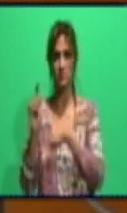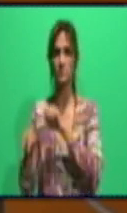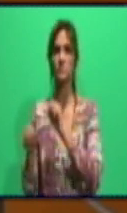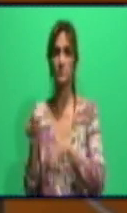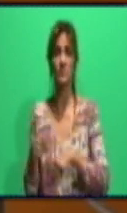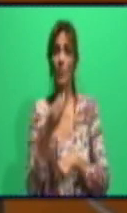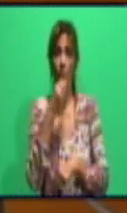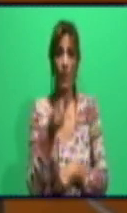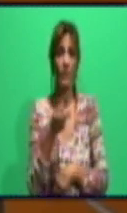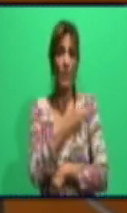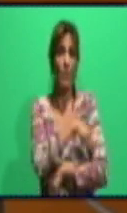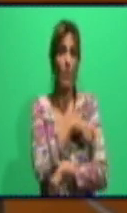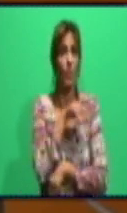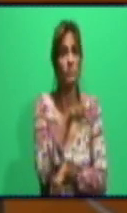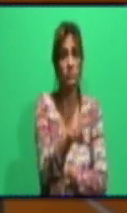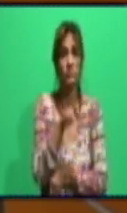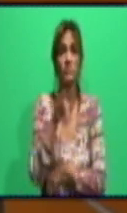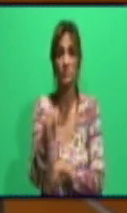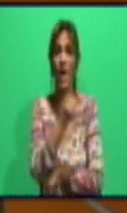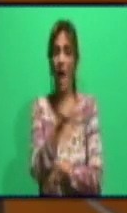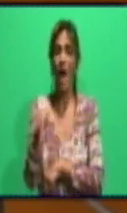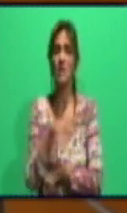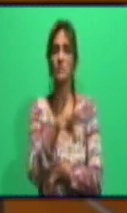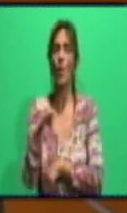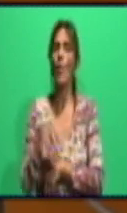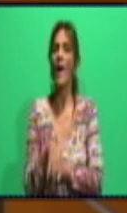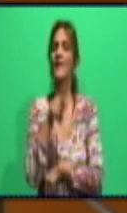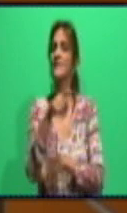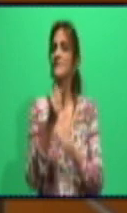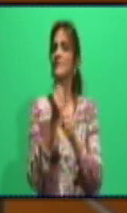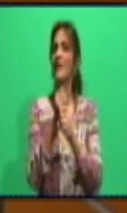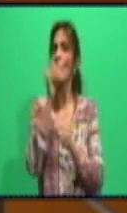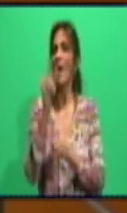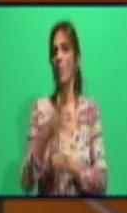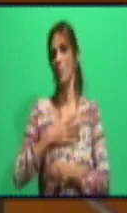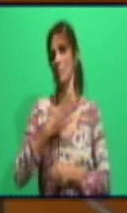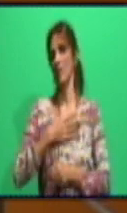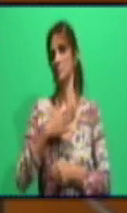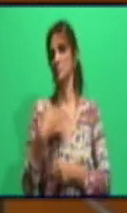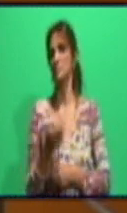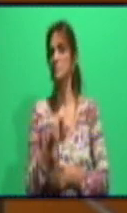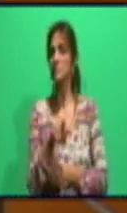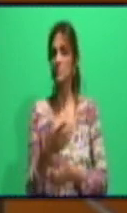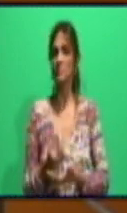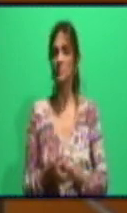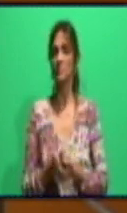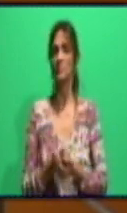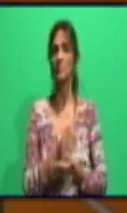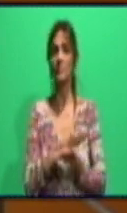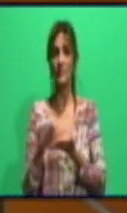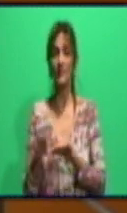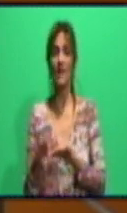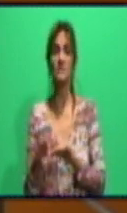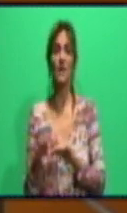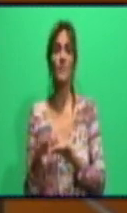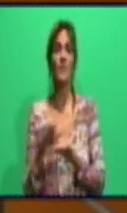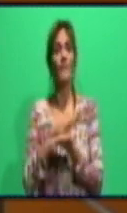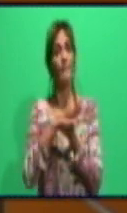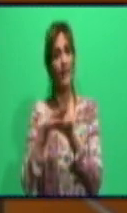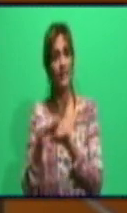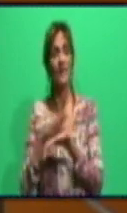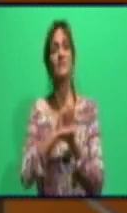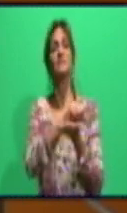es importante la figura de este trabajador por cuenta propia que brinda los servicios de telecomunicaciones, para acercarle los servicios a las